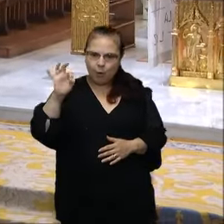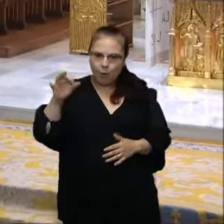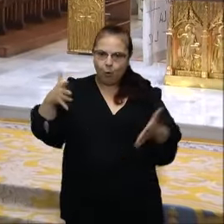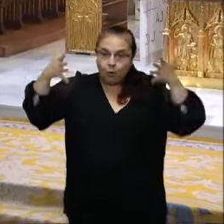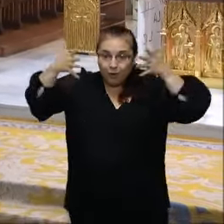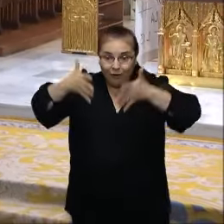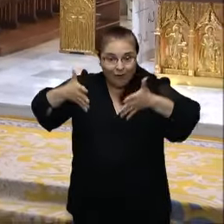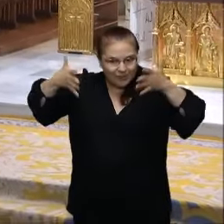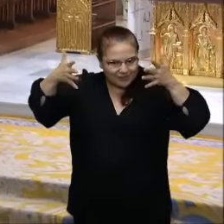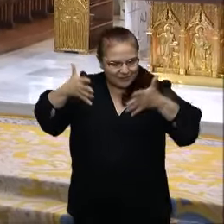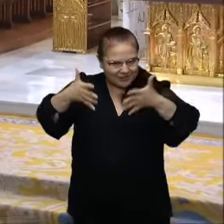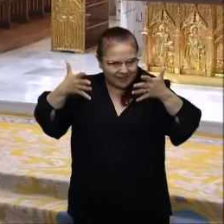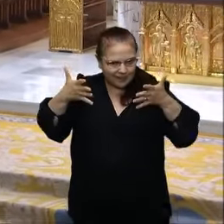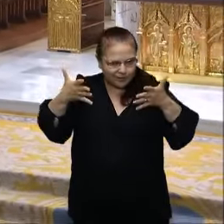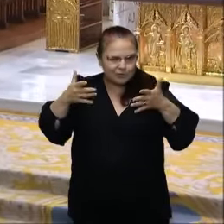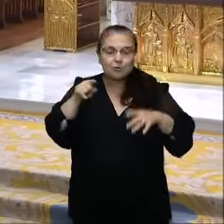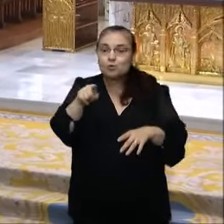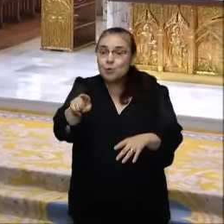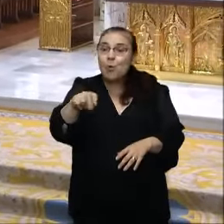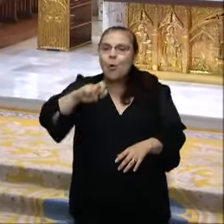cómo tiene que hacer de obispo.